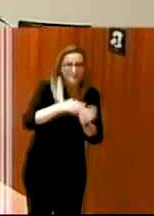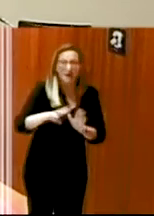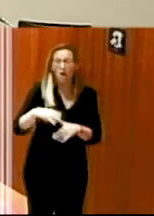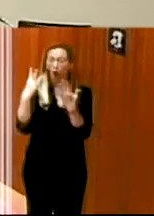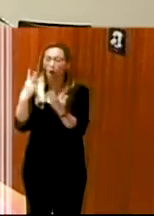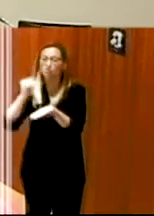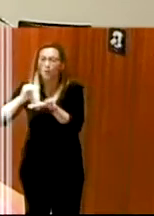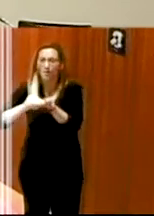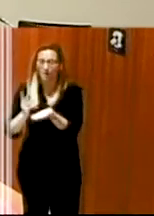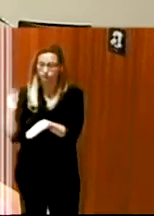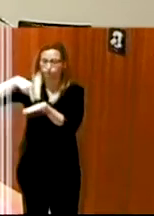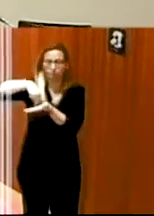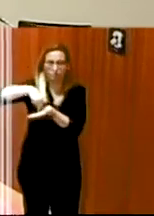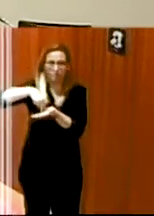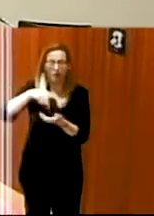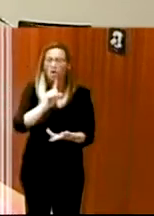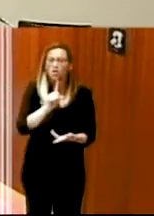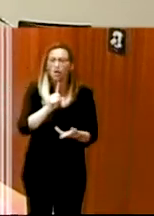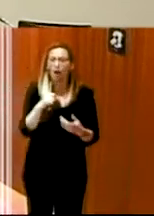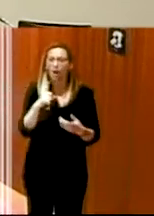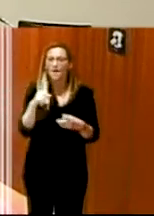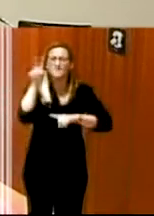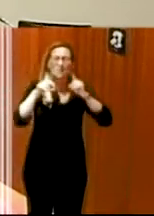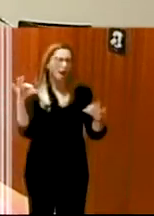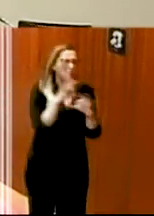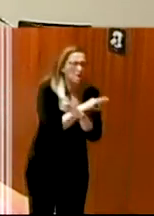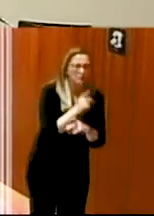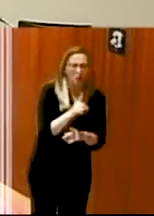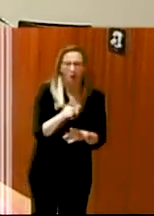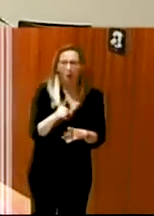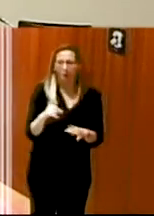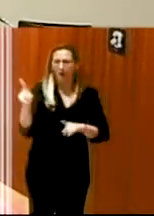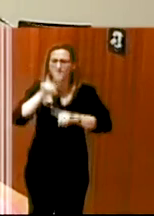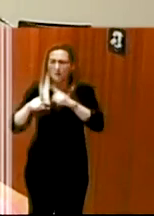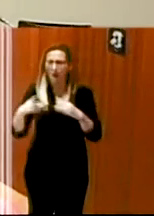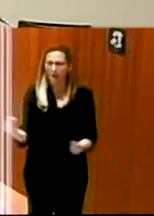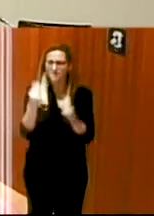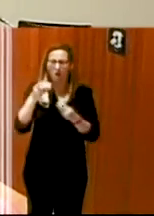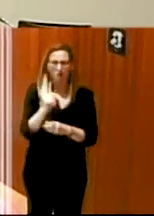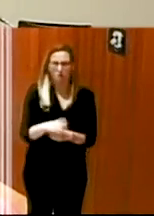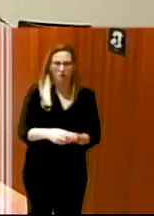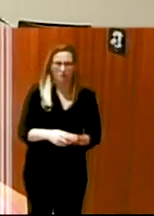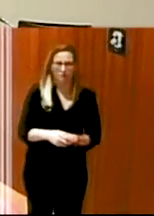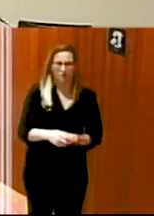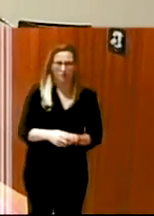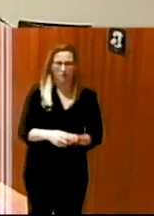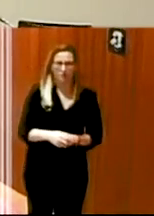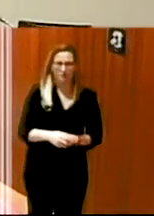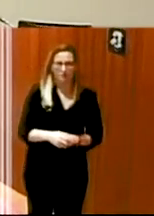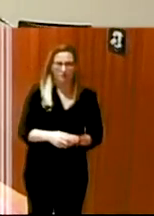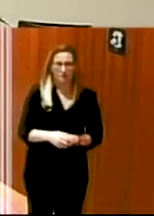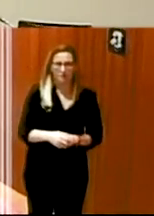hacerlo mal el problema no es equivocarte el problema no es tener que mejorarlo sino decir vale está hecho esto